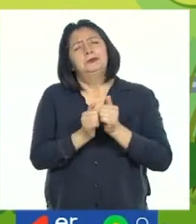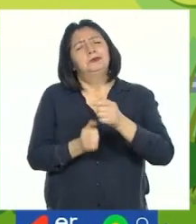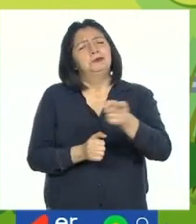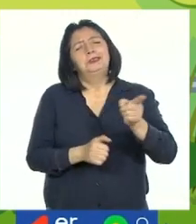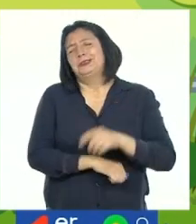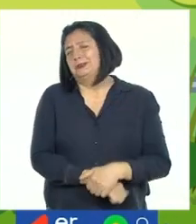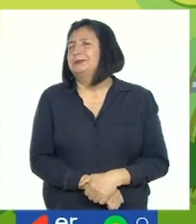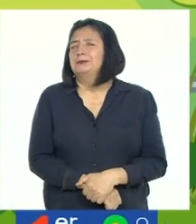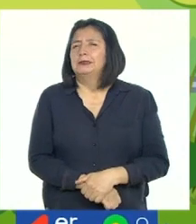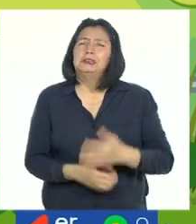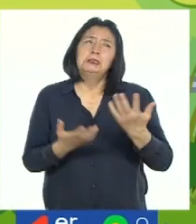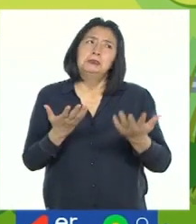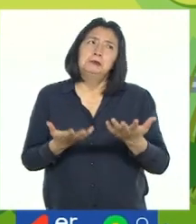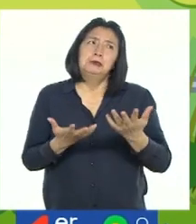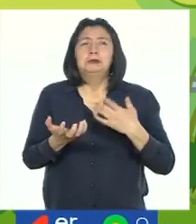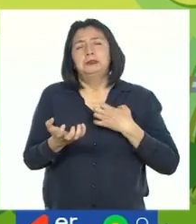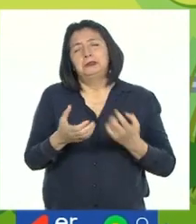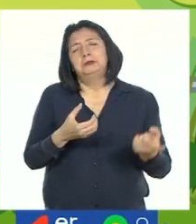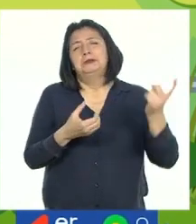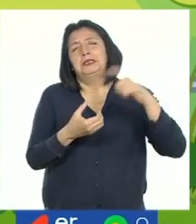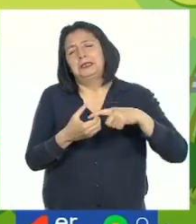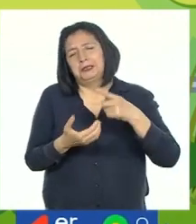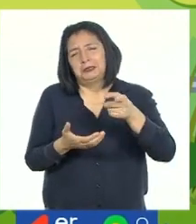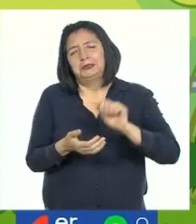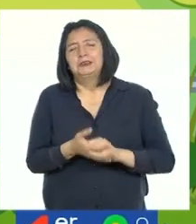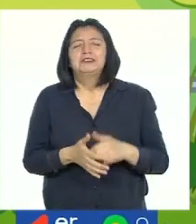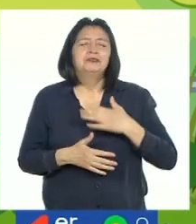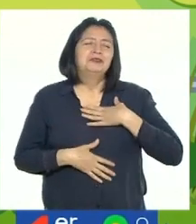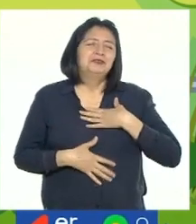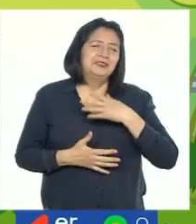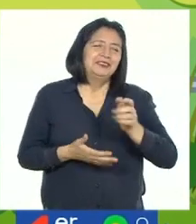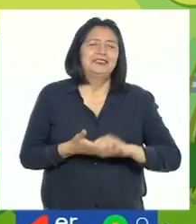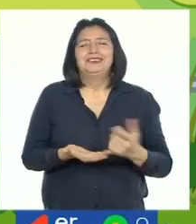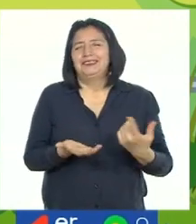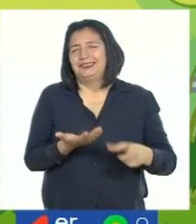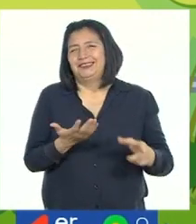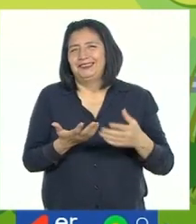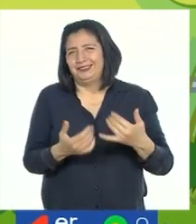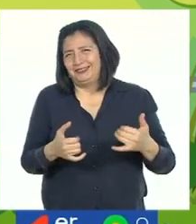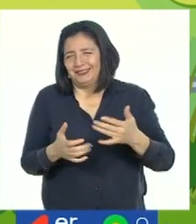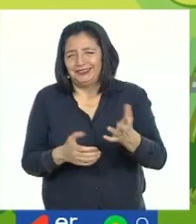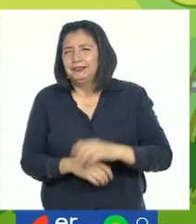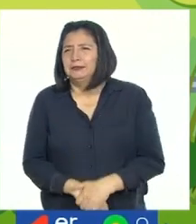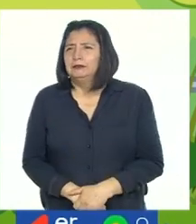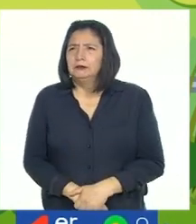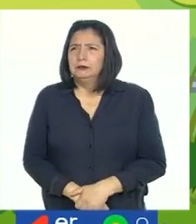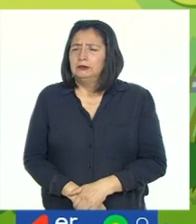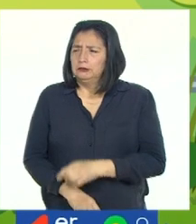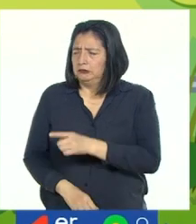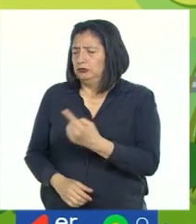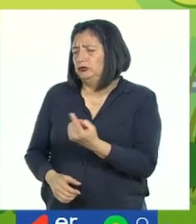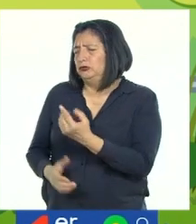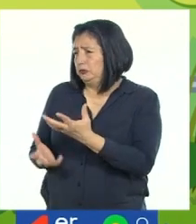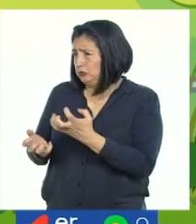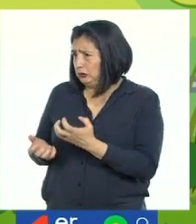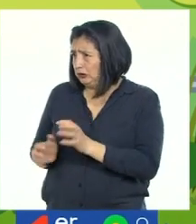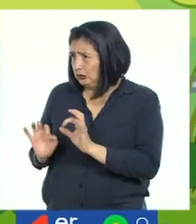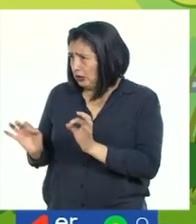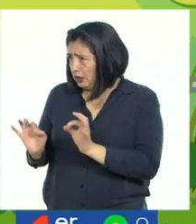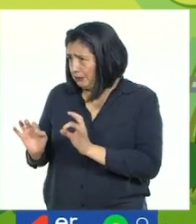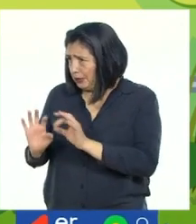ustedes. Quisiera ser parte de una de sus divertidas actividades. ¿Sólo quieres eso,